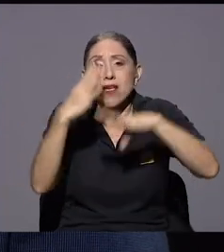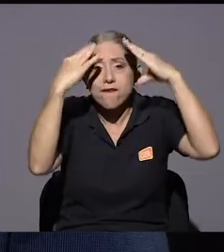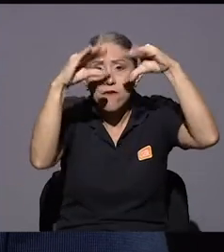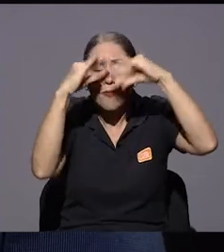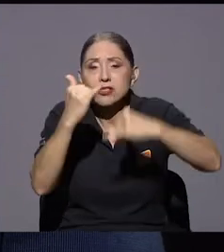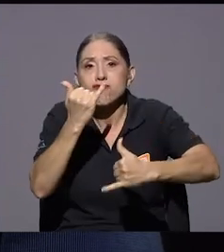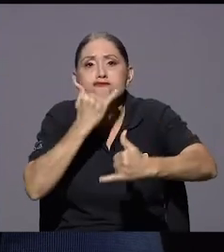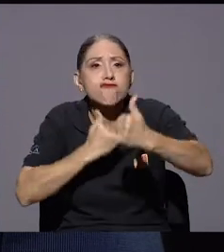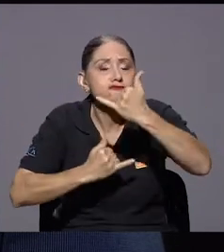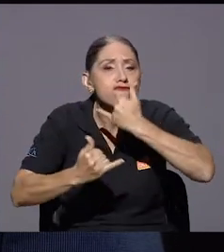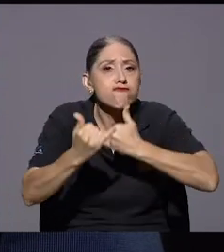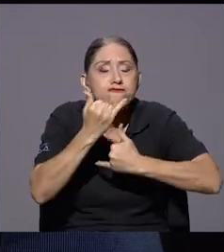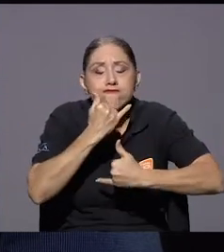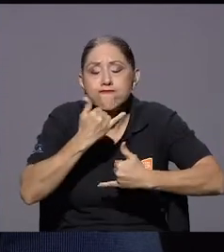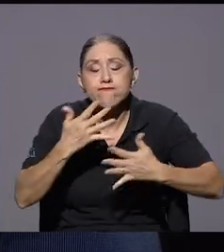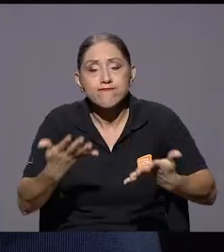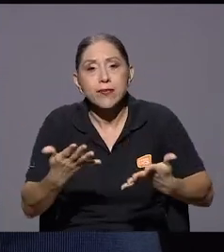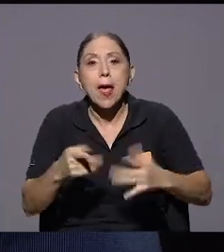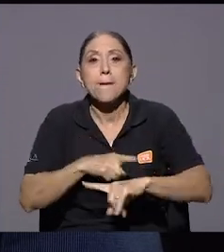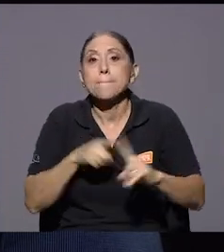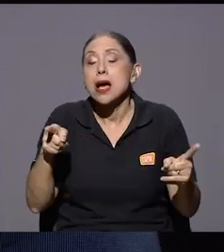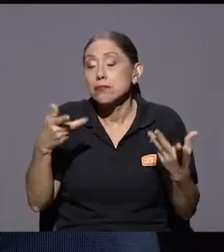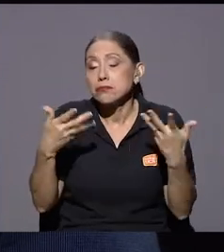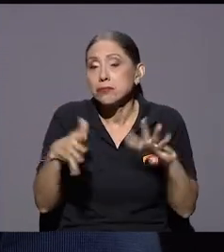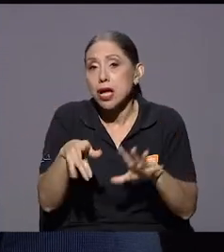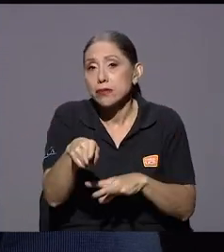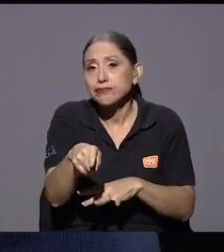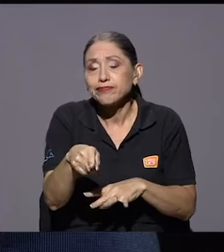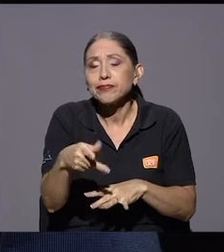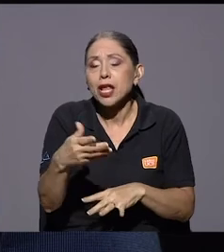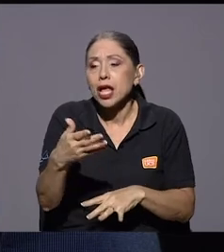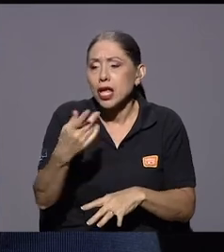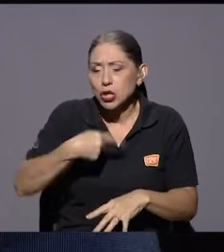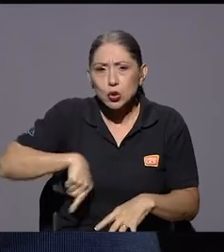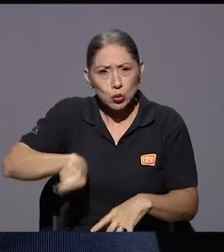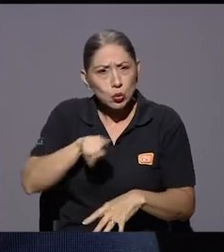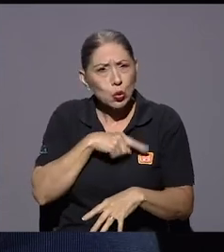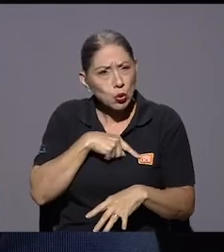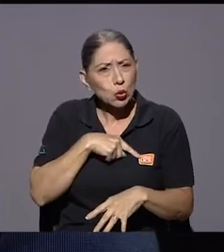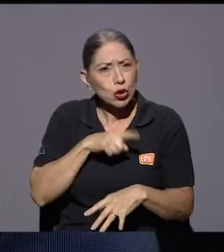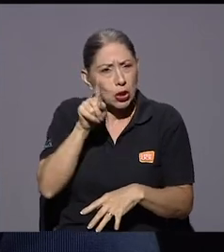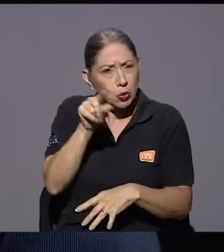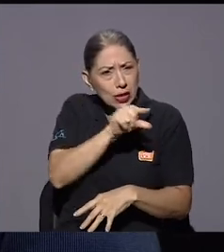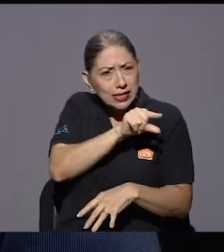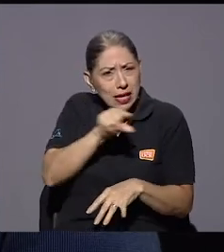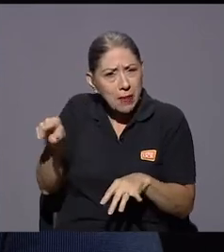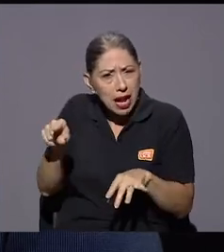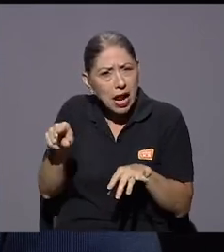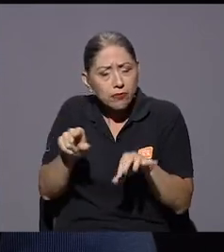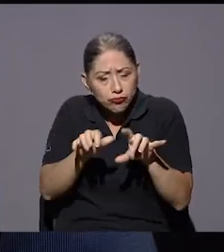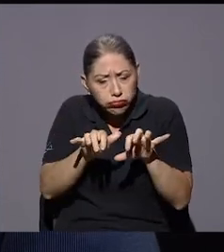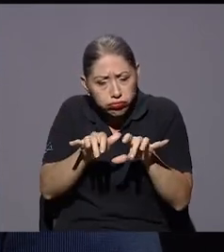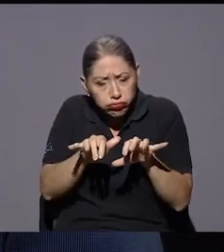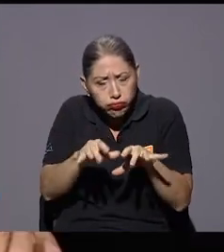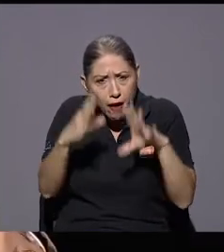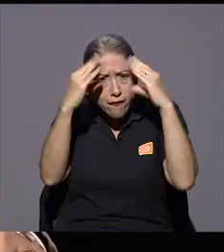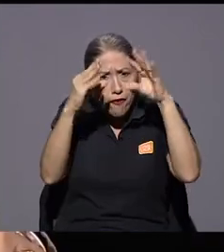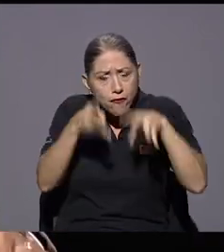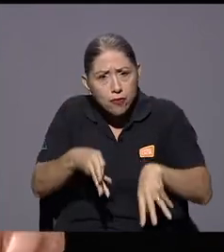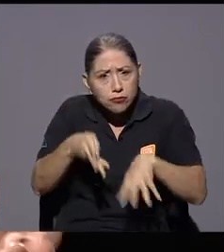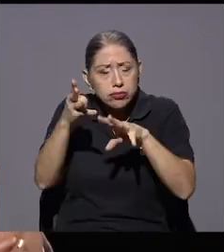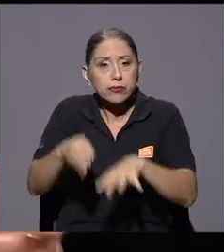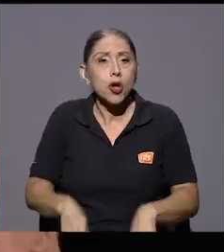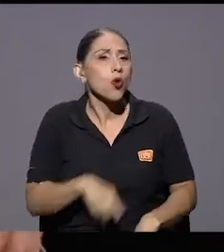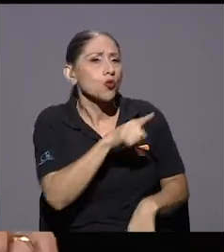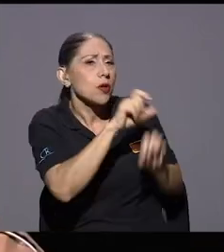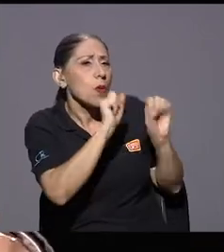estamos hablando ¿verdad? de que estamos publicando cuatro o estábamos publicando cuatro notas a la semana que es altísimo si usted podría